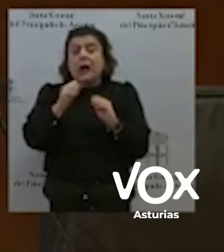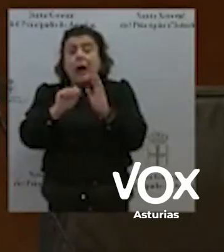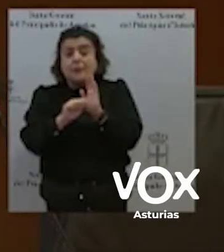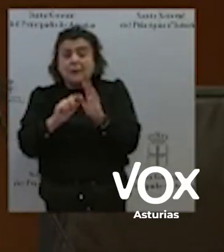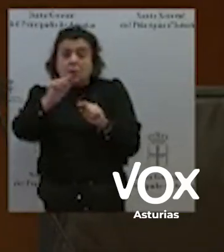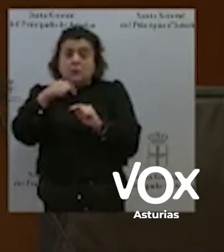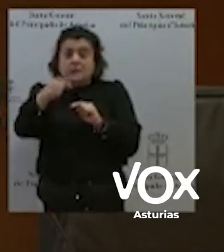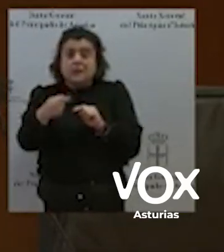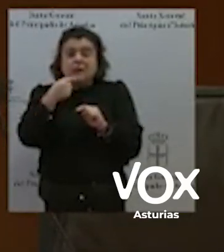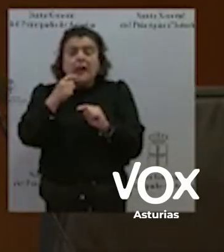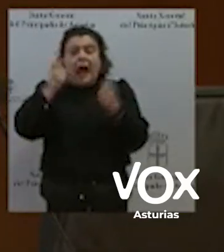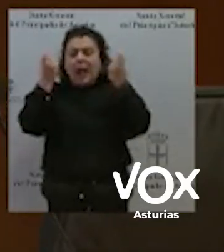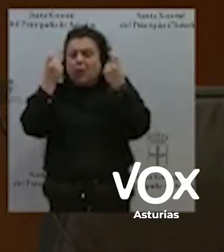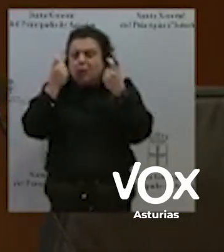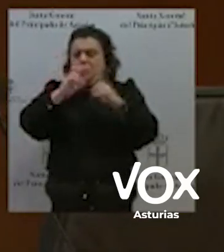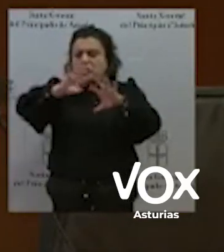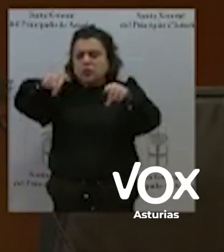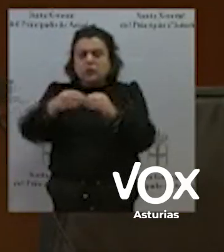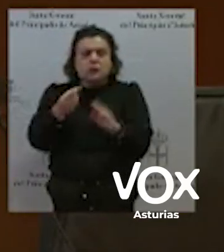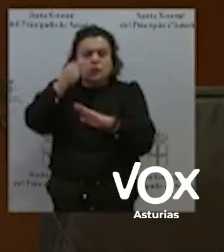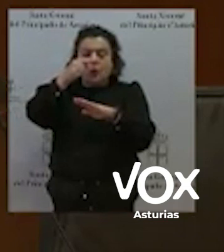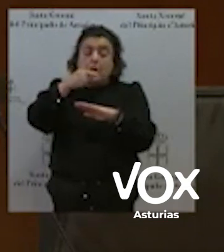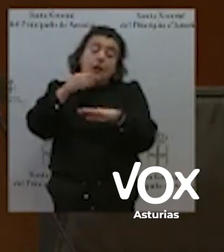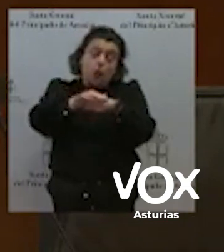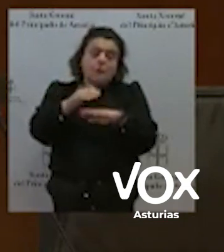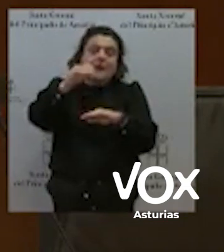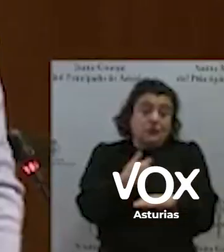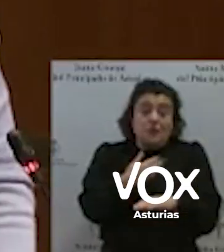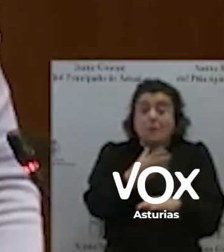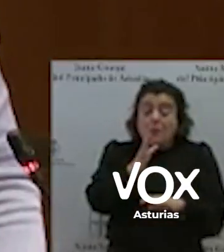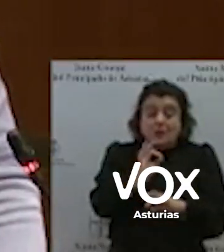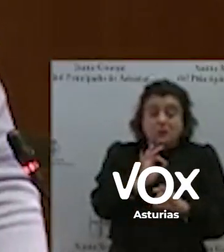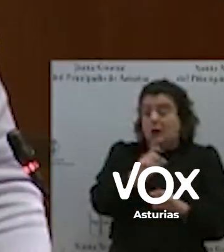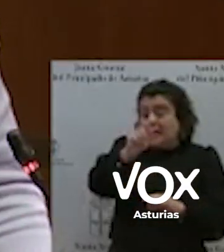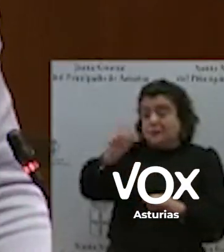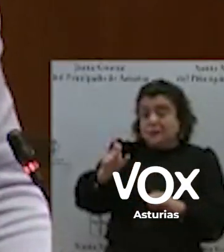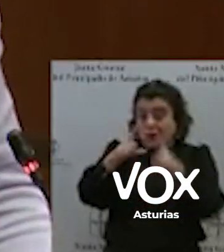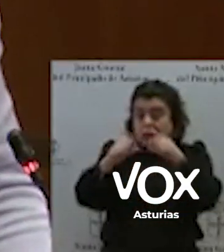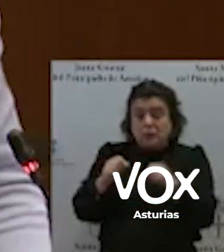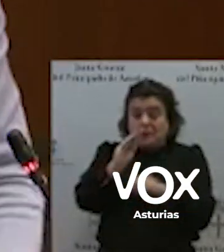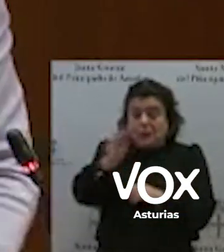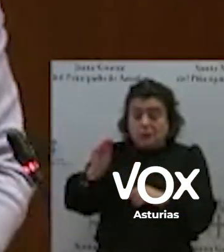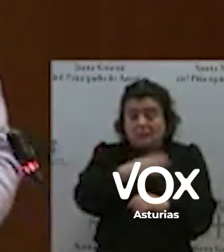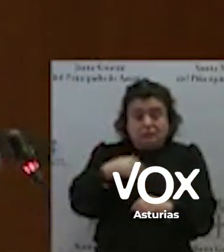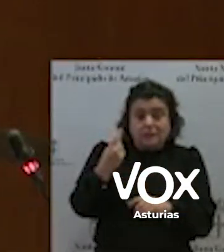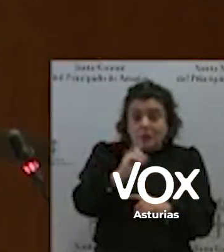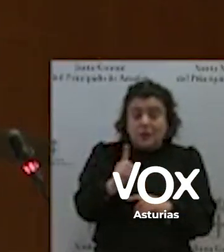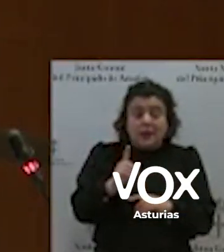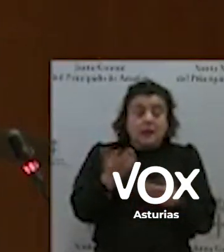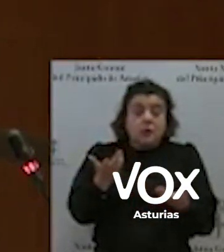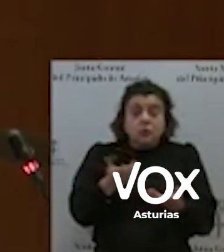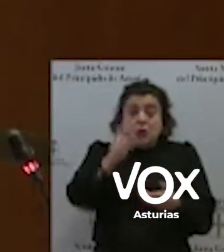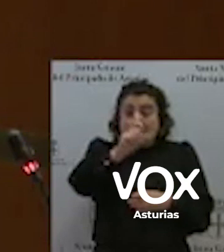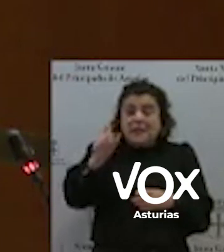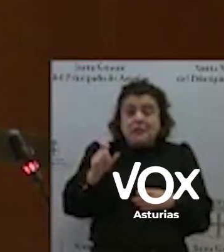Imposición. Es imposición y por eso no quiere preguntarle a los asturianos. Van a tener que aprenderlo todos nuestros hijos y los